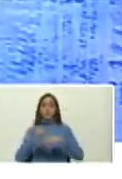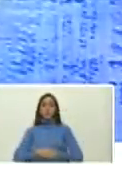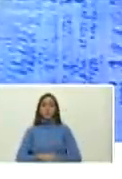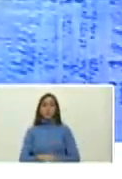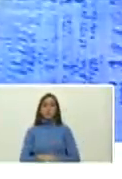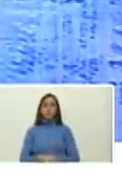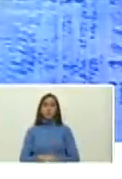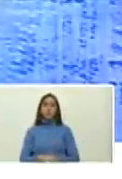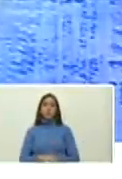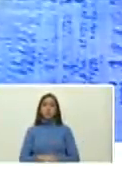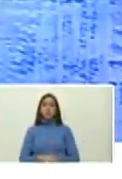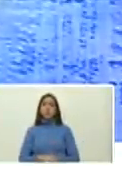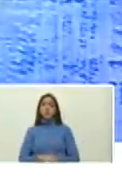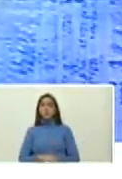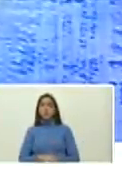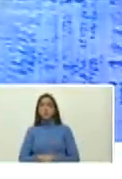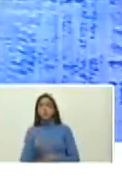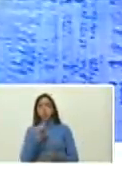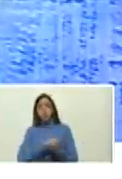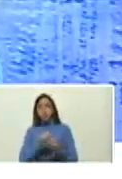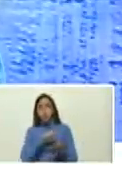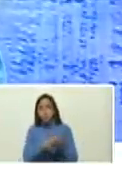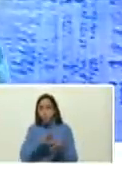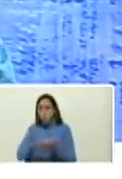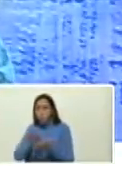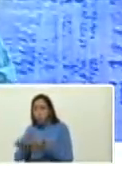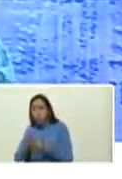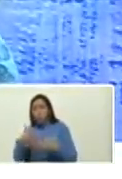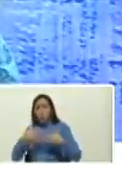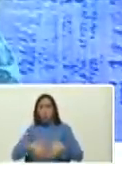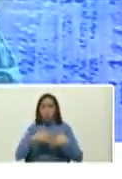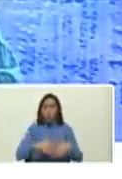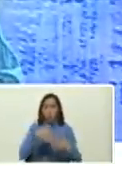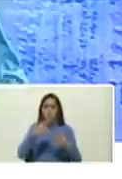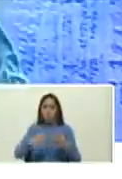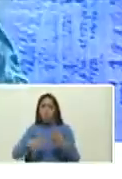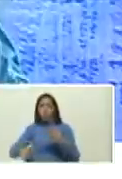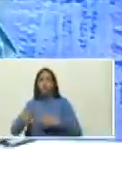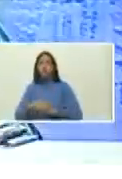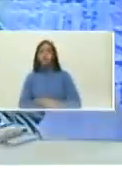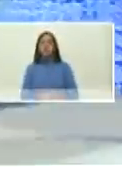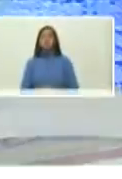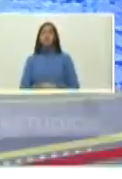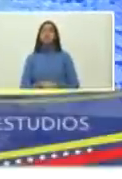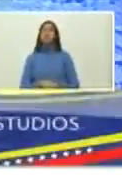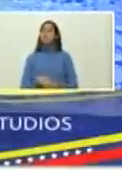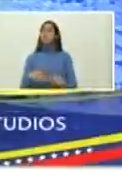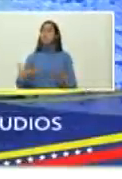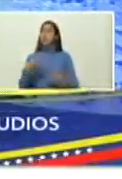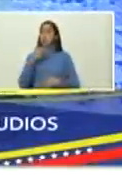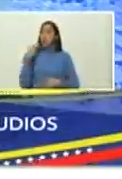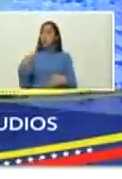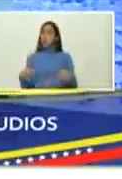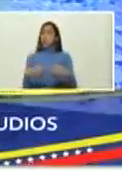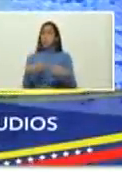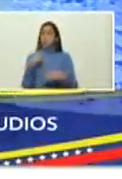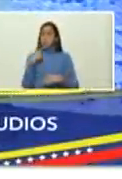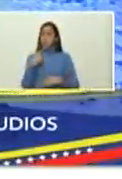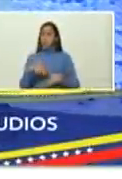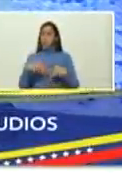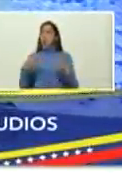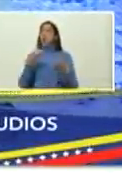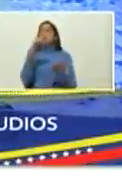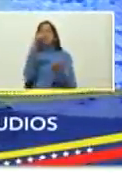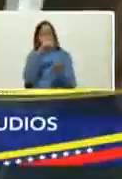editada por Monte Ávila Editores de verdad a la juventud le digo hay que